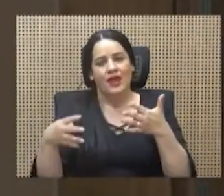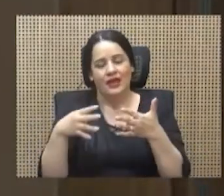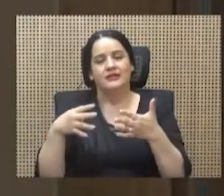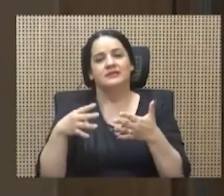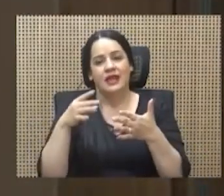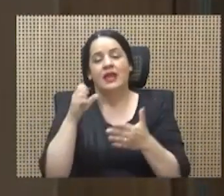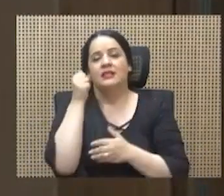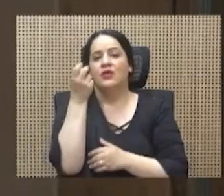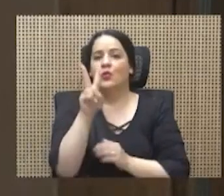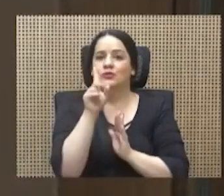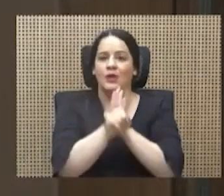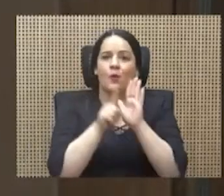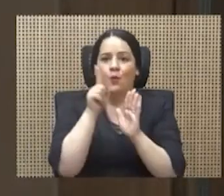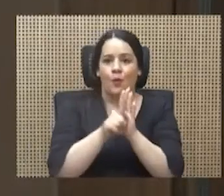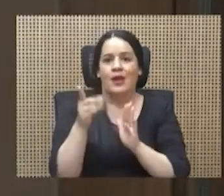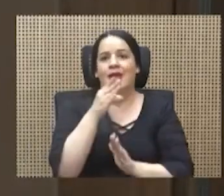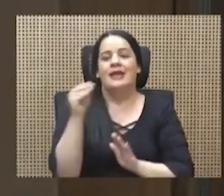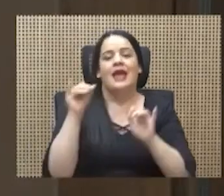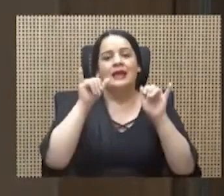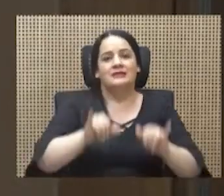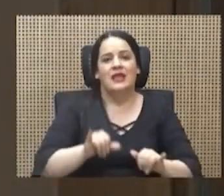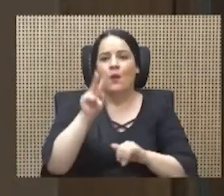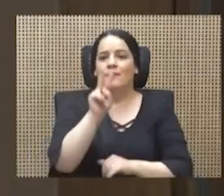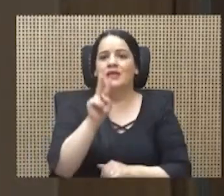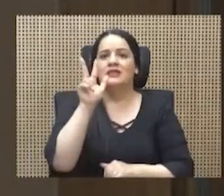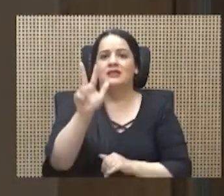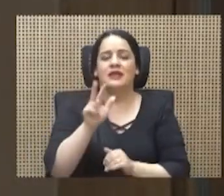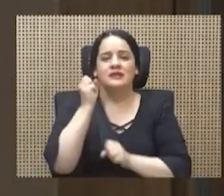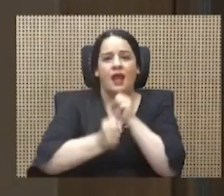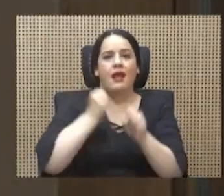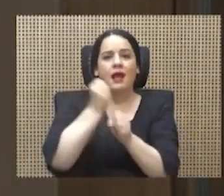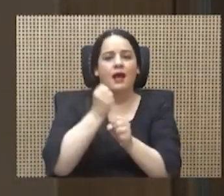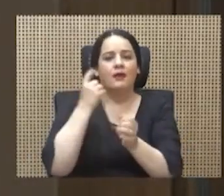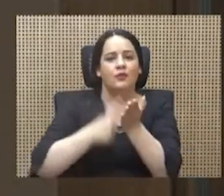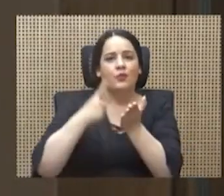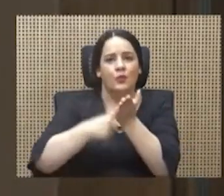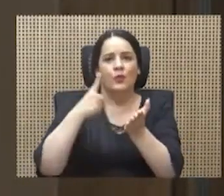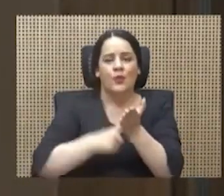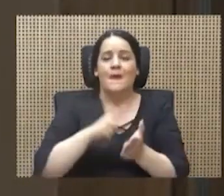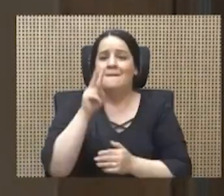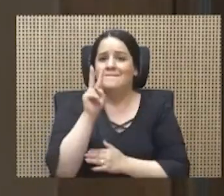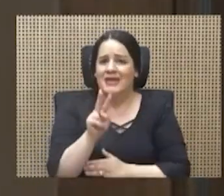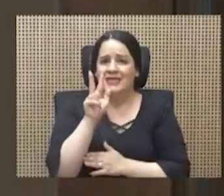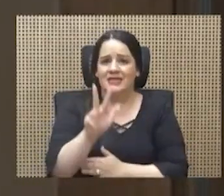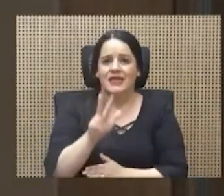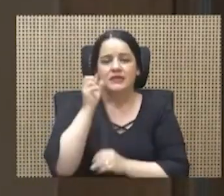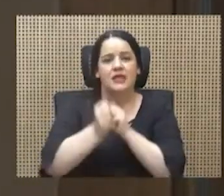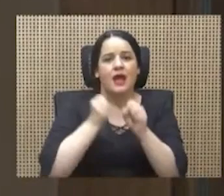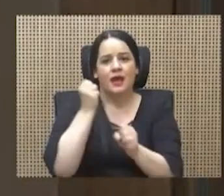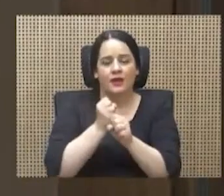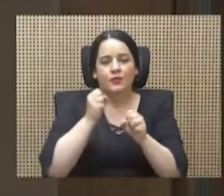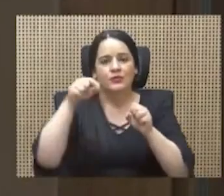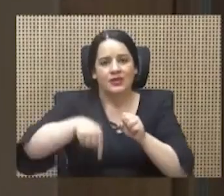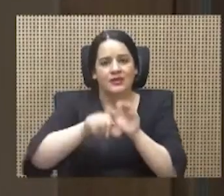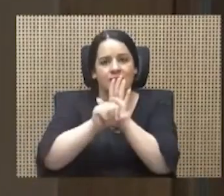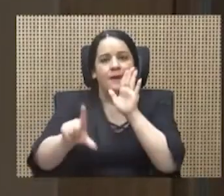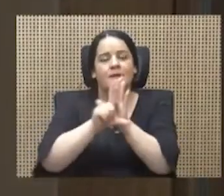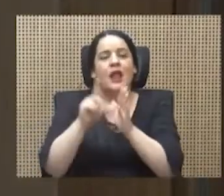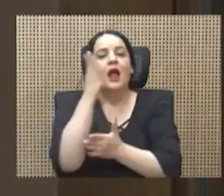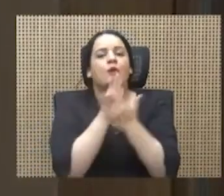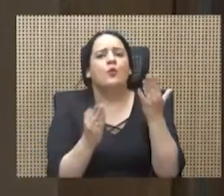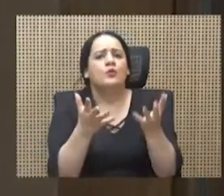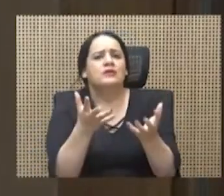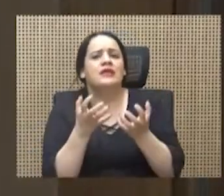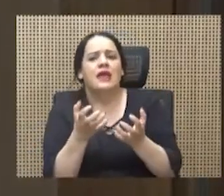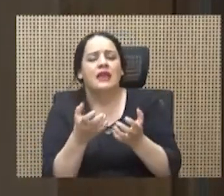dicho sea de paso, han estado 23 años en discusión. 23 años en esta asamblea legislativa. Y hay algunos que